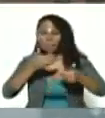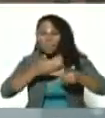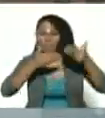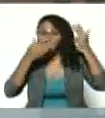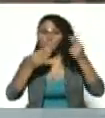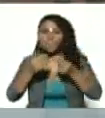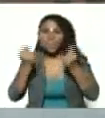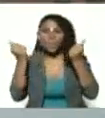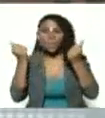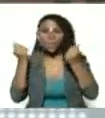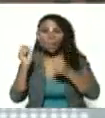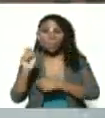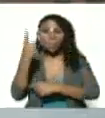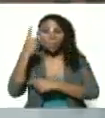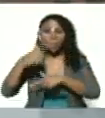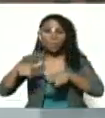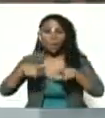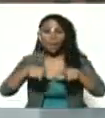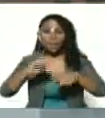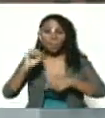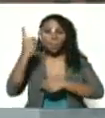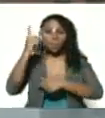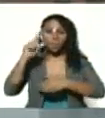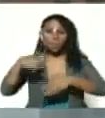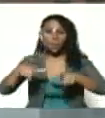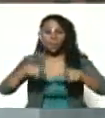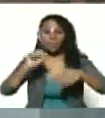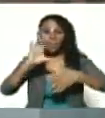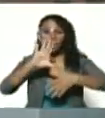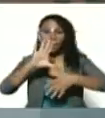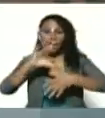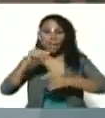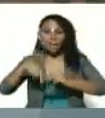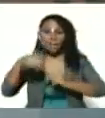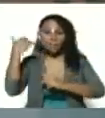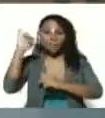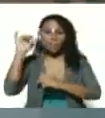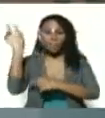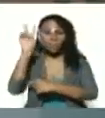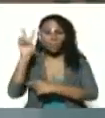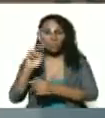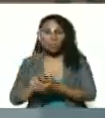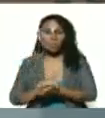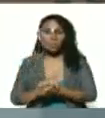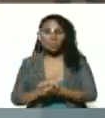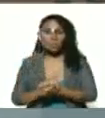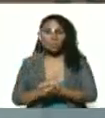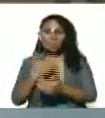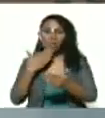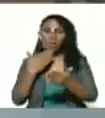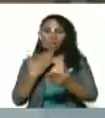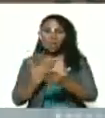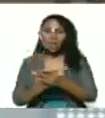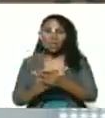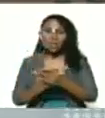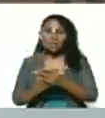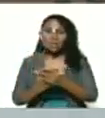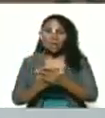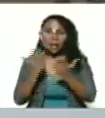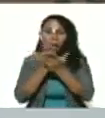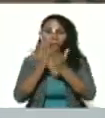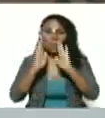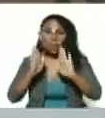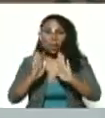en el primer lugar de América Latina que existió fue en Venezuela gracias a los Rangers, a la Escuela de las